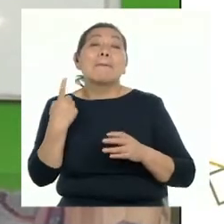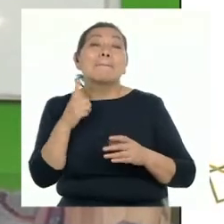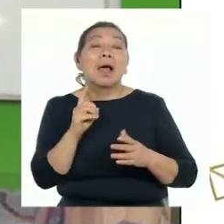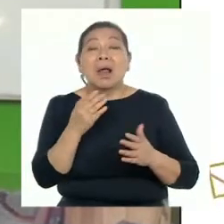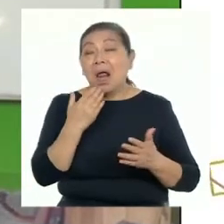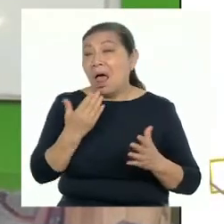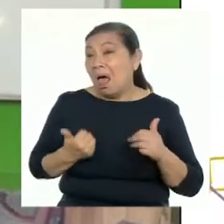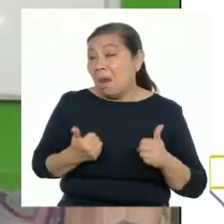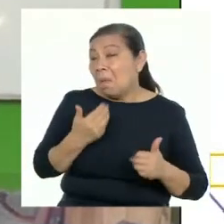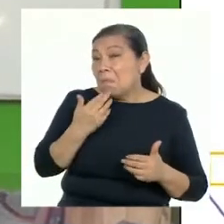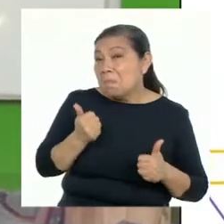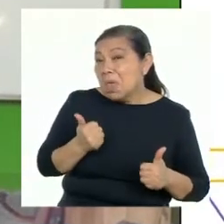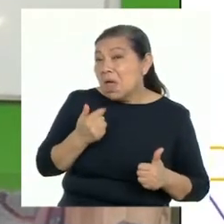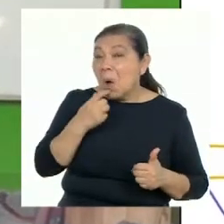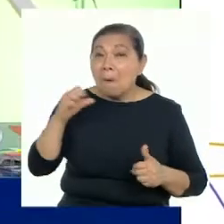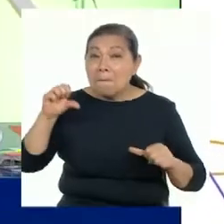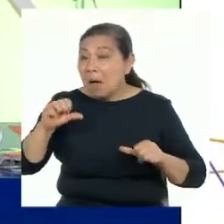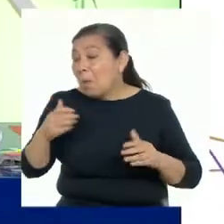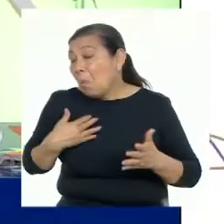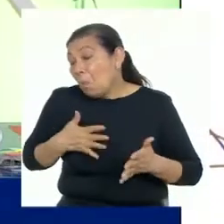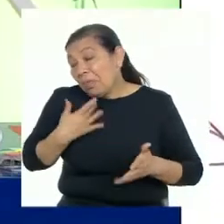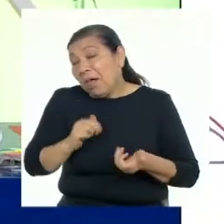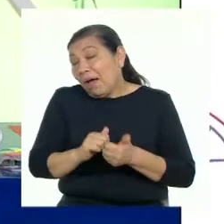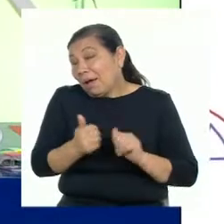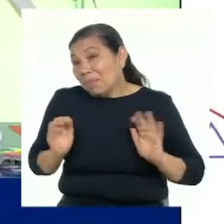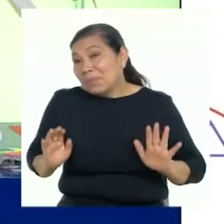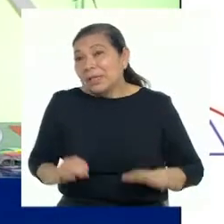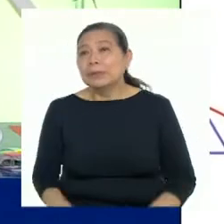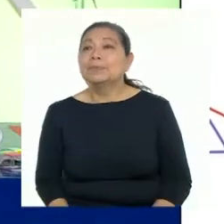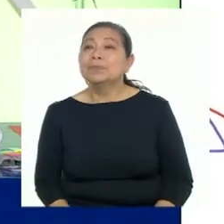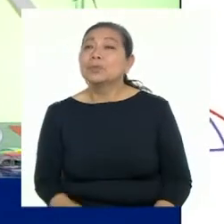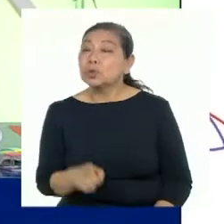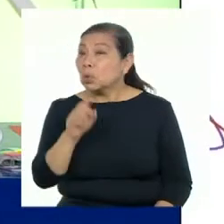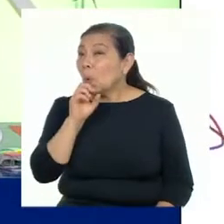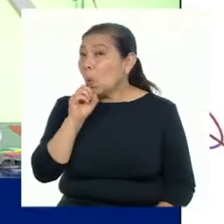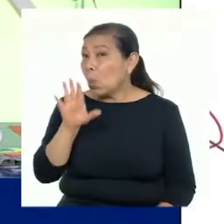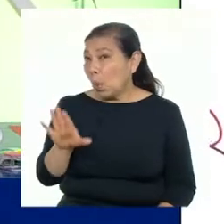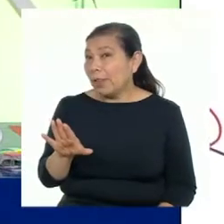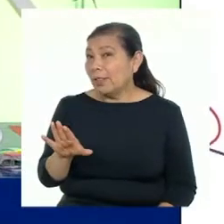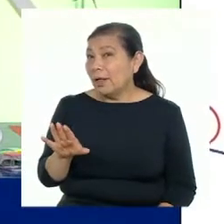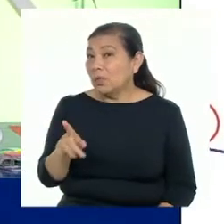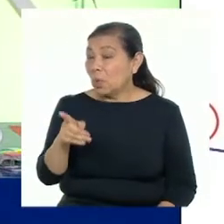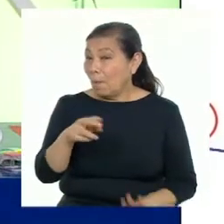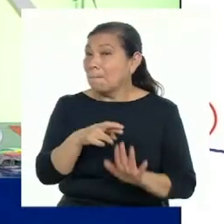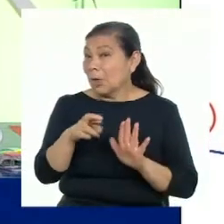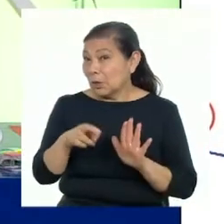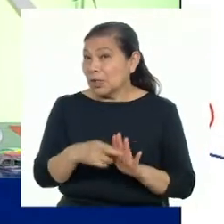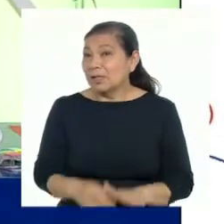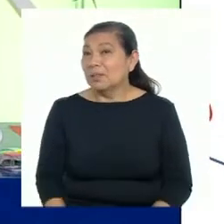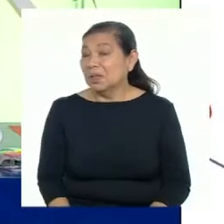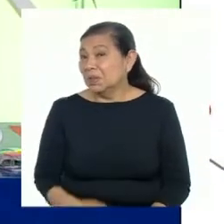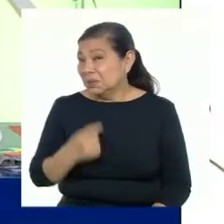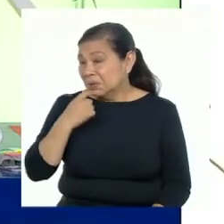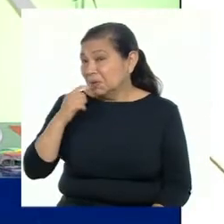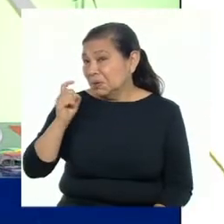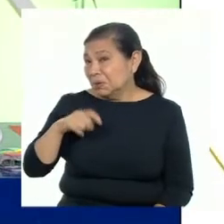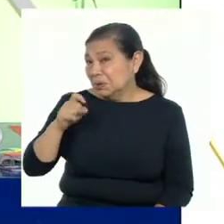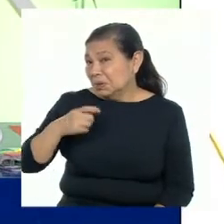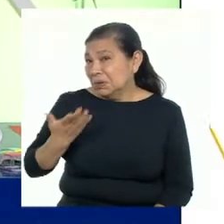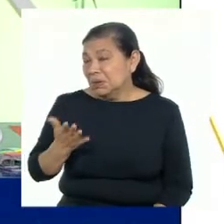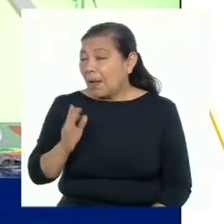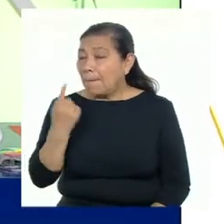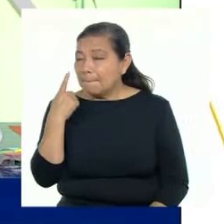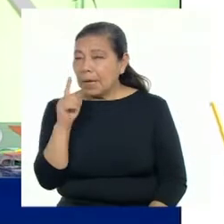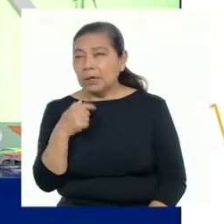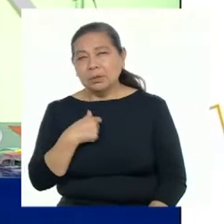mal o qué podemos cambiar, no? Génesis, ¿le has contado a alguien sobre esos proyectos? ¿Es necesario hacer un